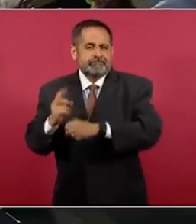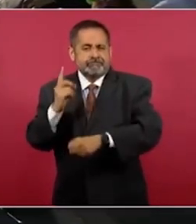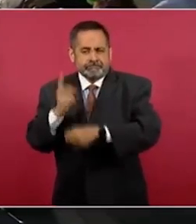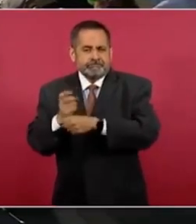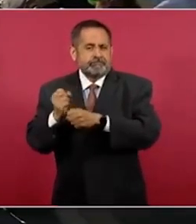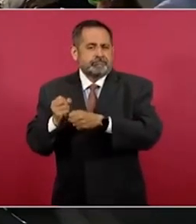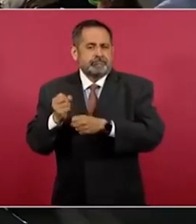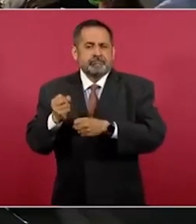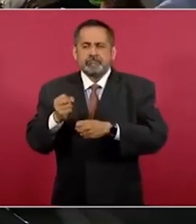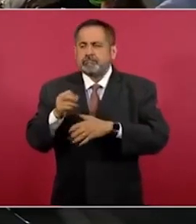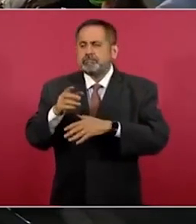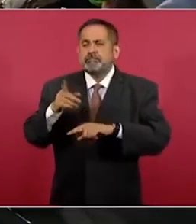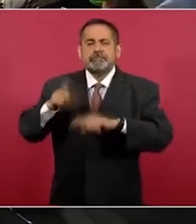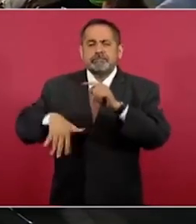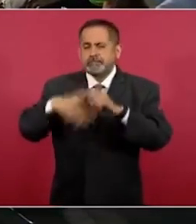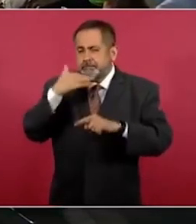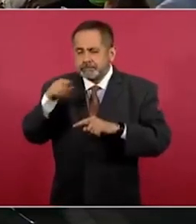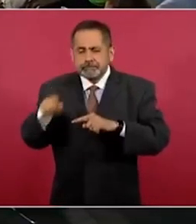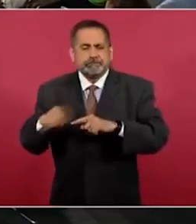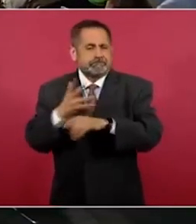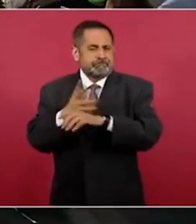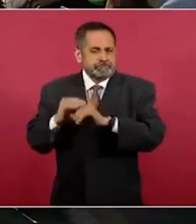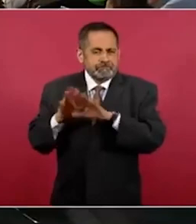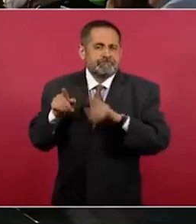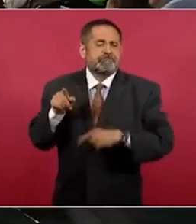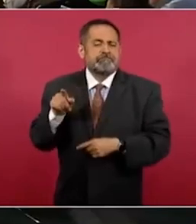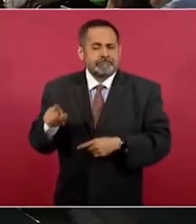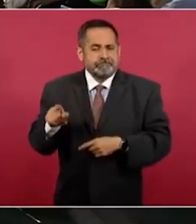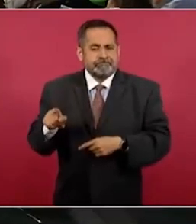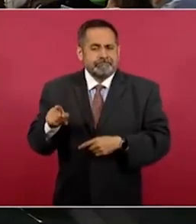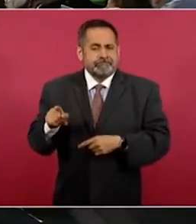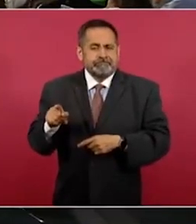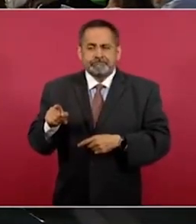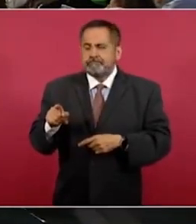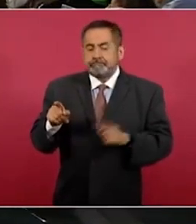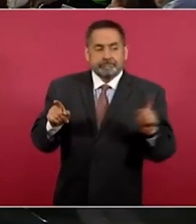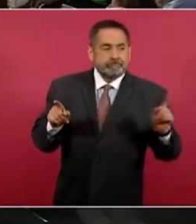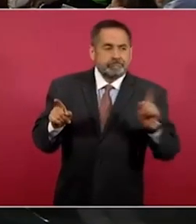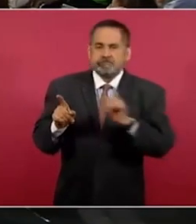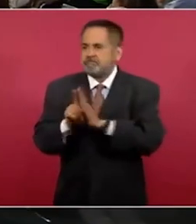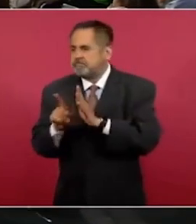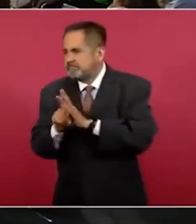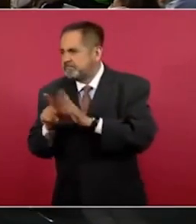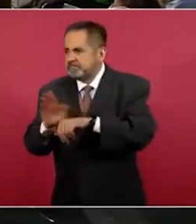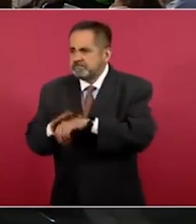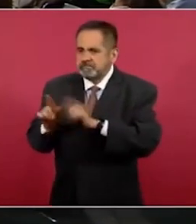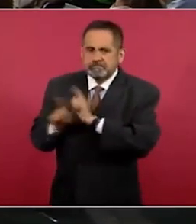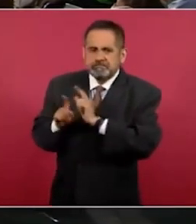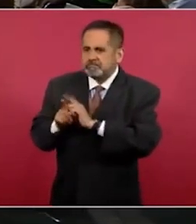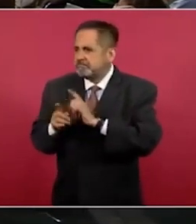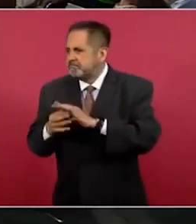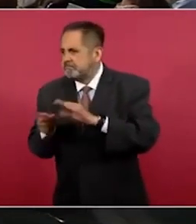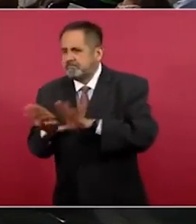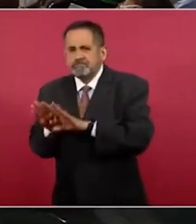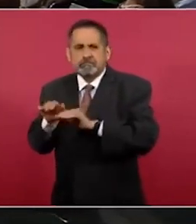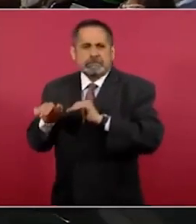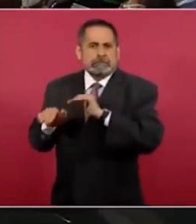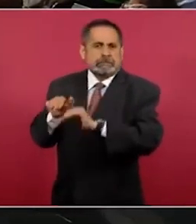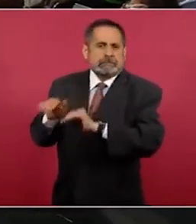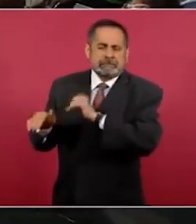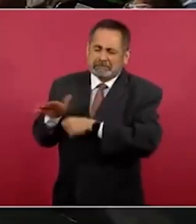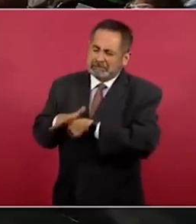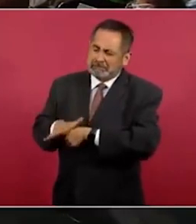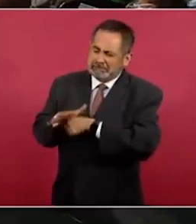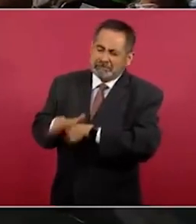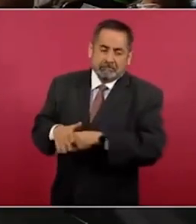Social, Anticorrupción, Transparencia y Participación Ciudadana. Y bueno, pues como ya veíamos, estos